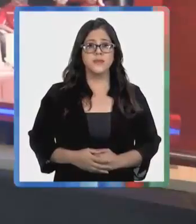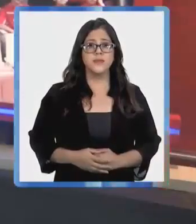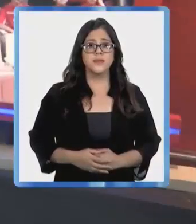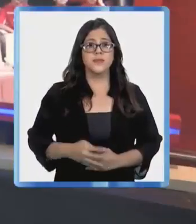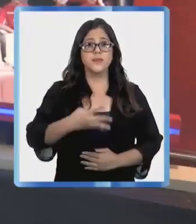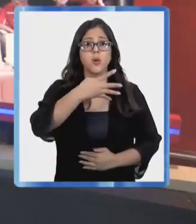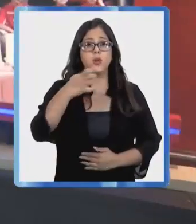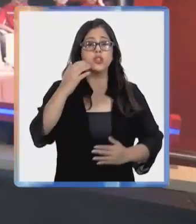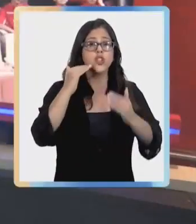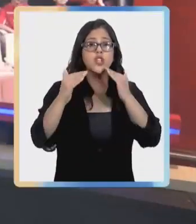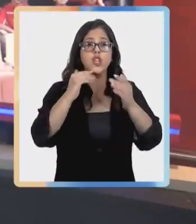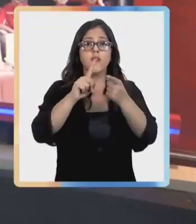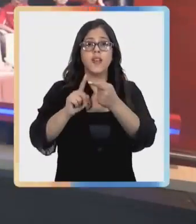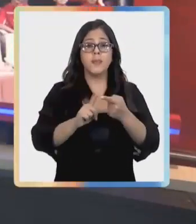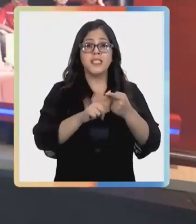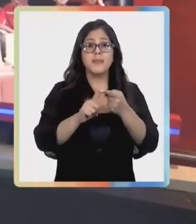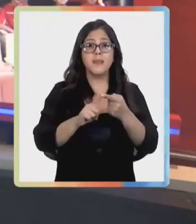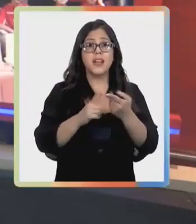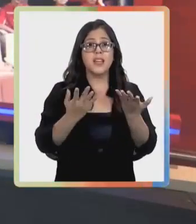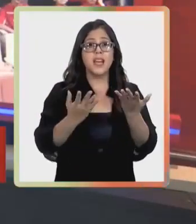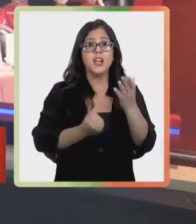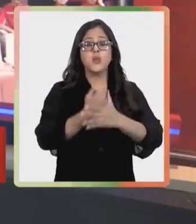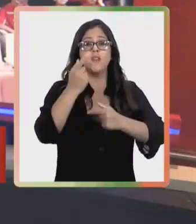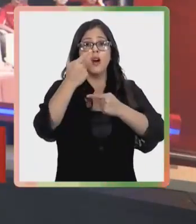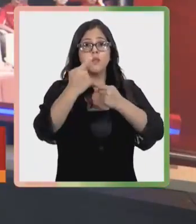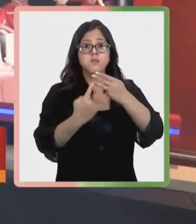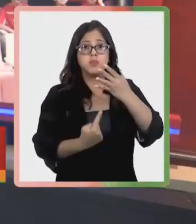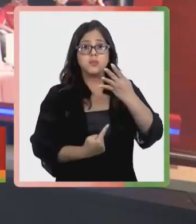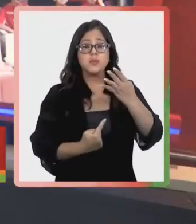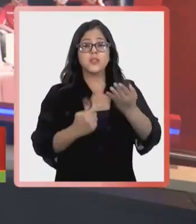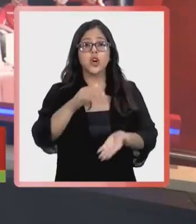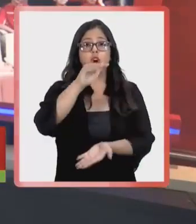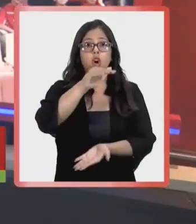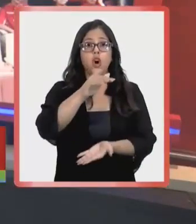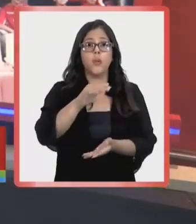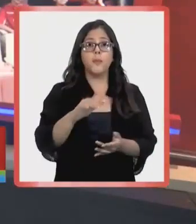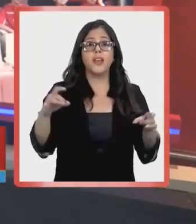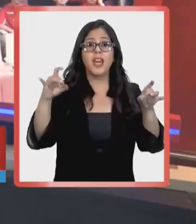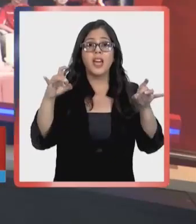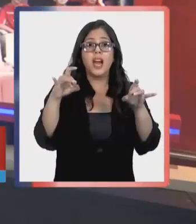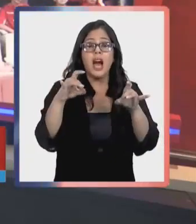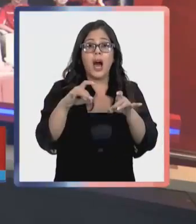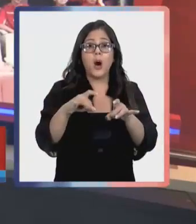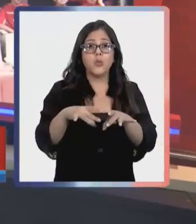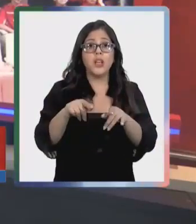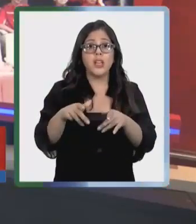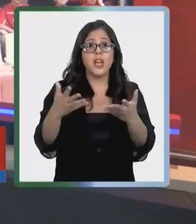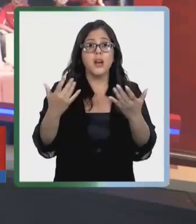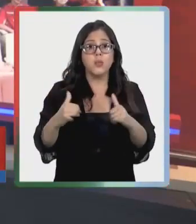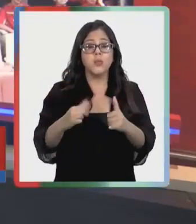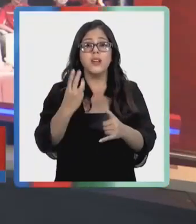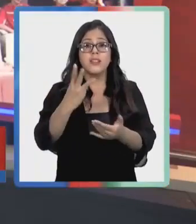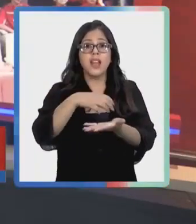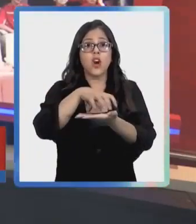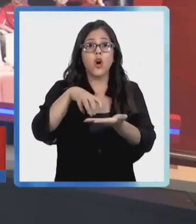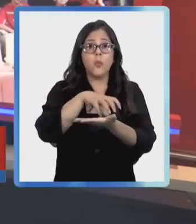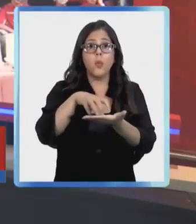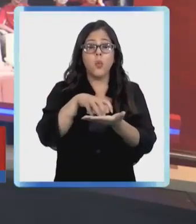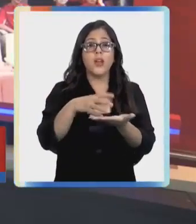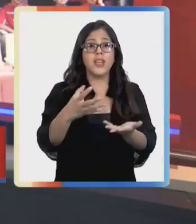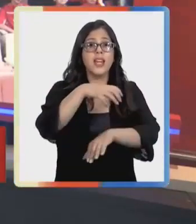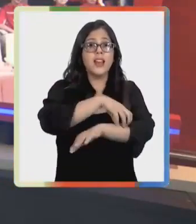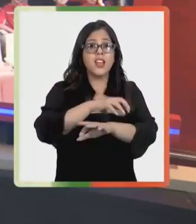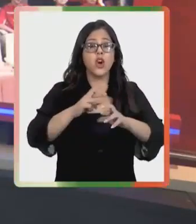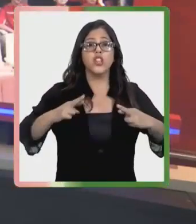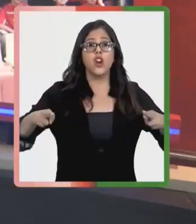Más de 400 niños participarán en una nueva versión de la Austral Cup, un mundialito de Valdivia que se jugará en tres comunas de la